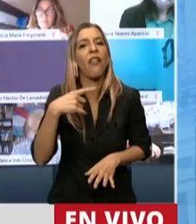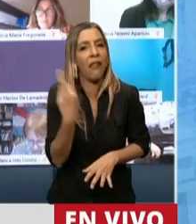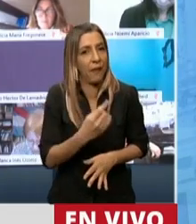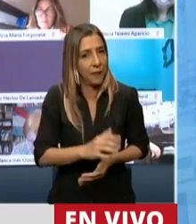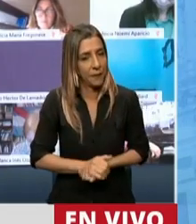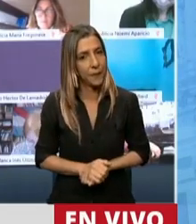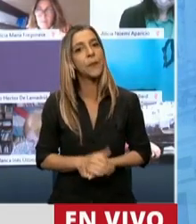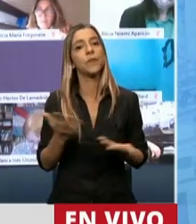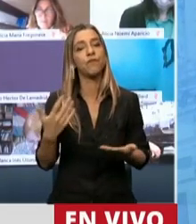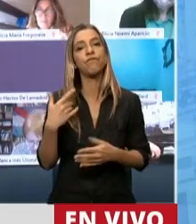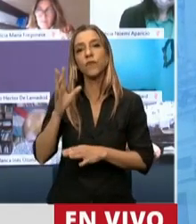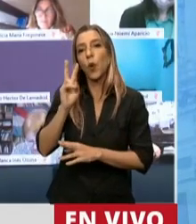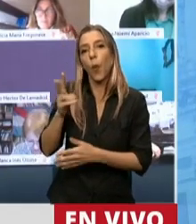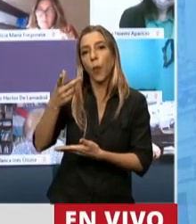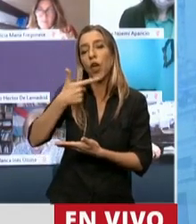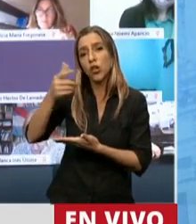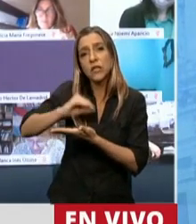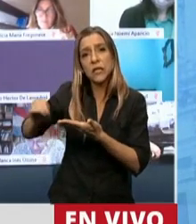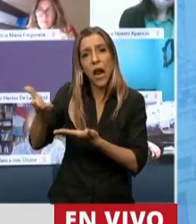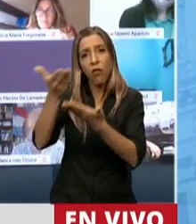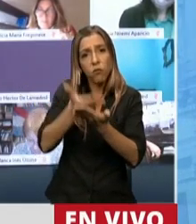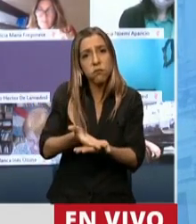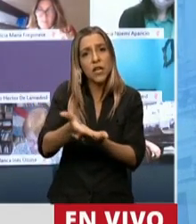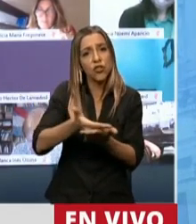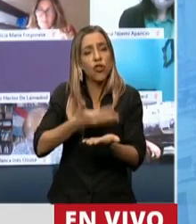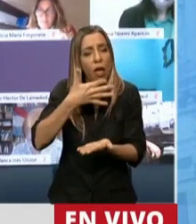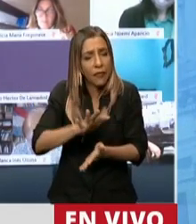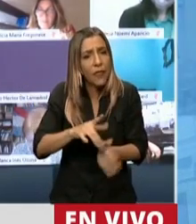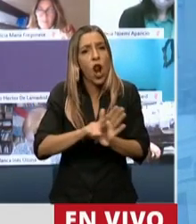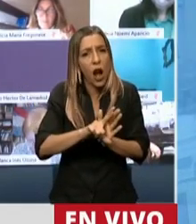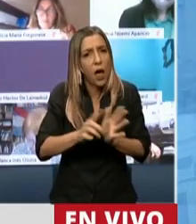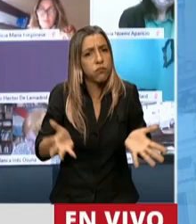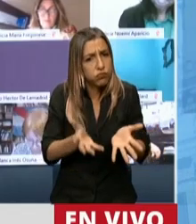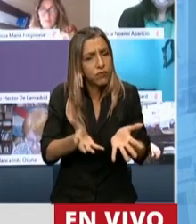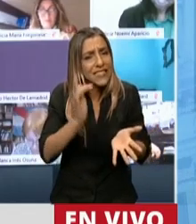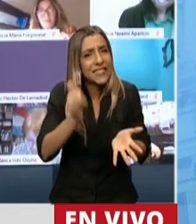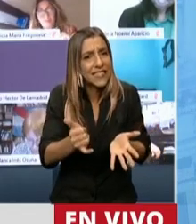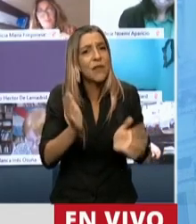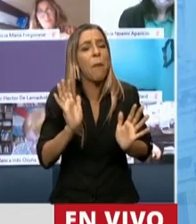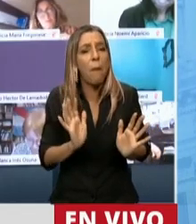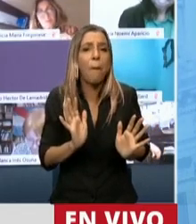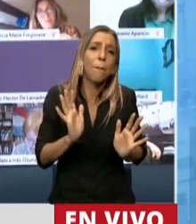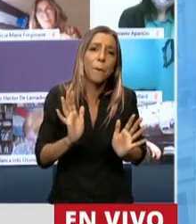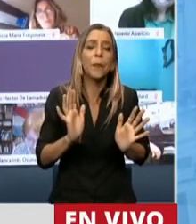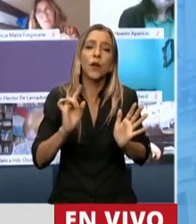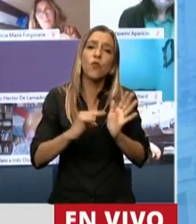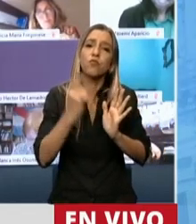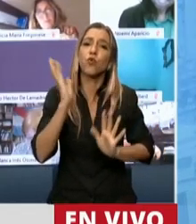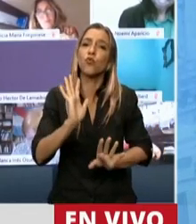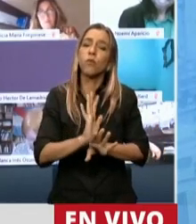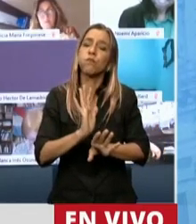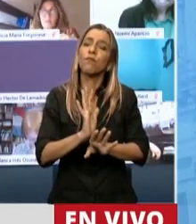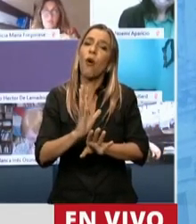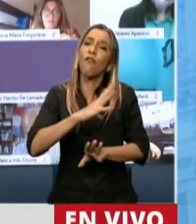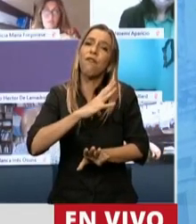Senado, a pesar de que reconozco que sigue siendo una ley de estímulo, sigue siendo una ley de estímulo, es una ley de estímulo rebajado,